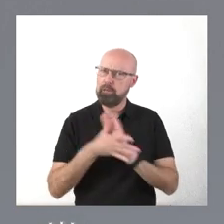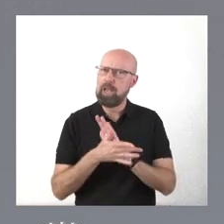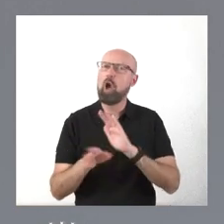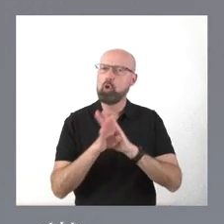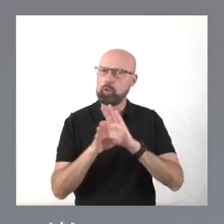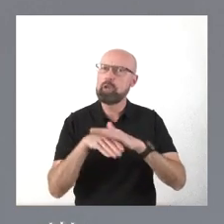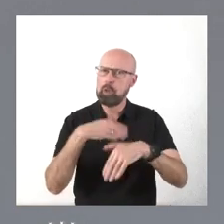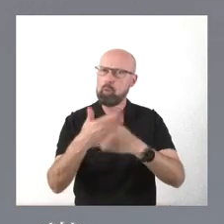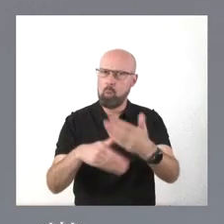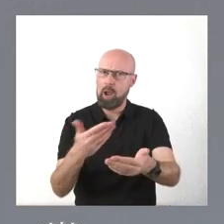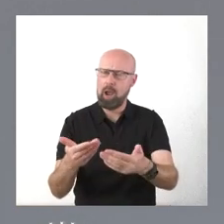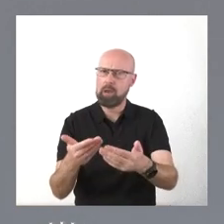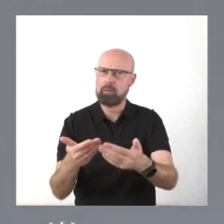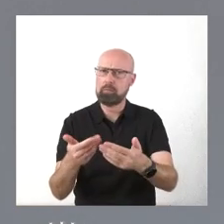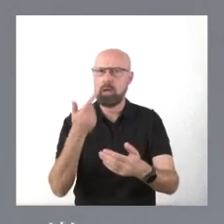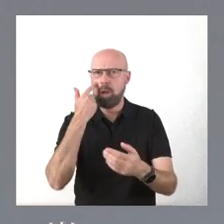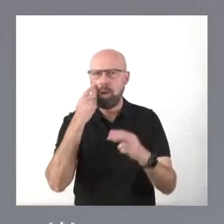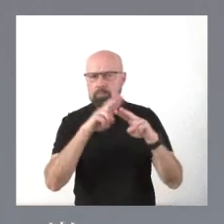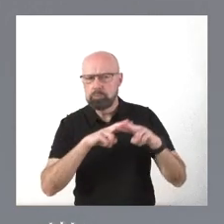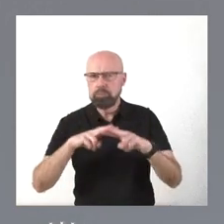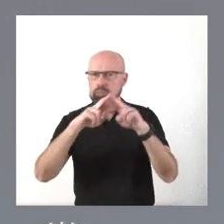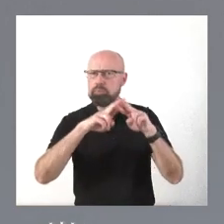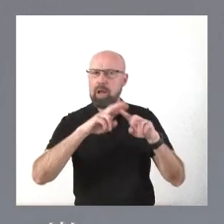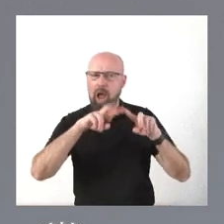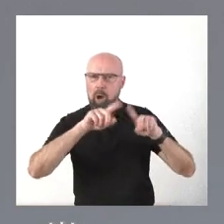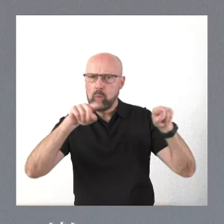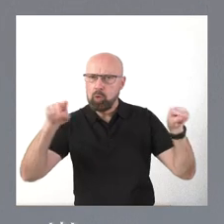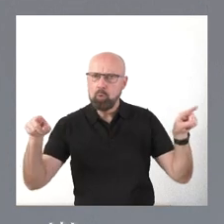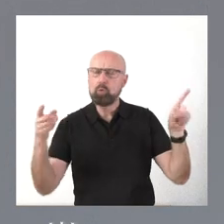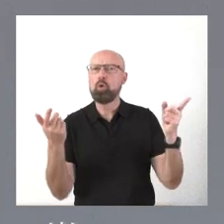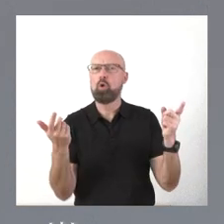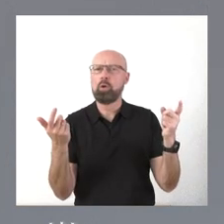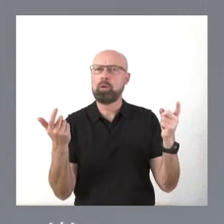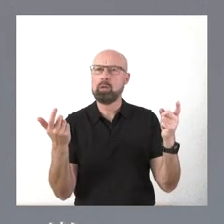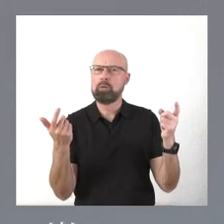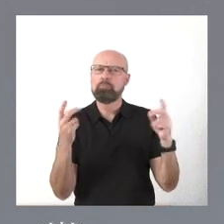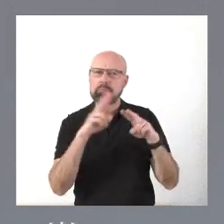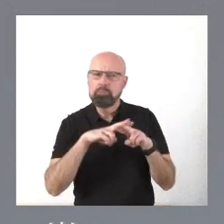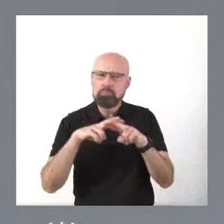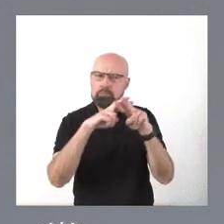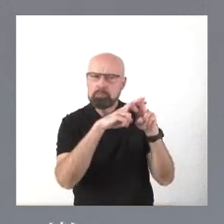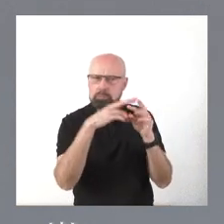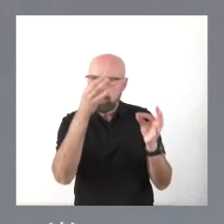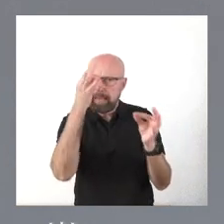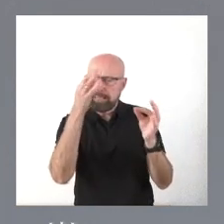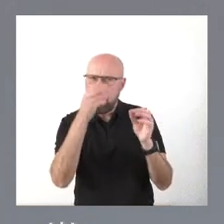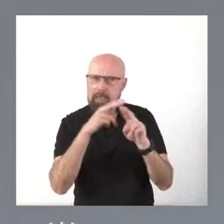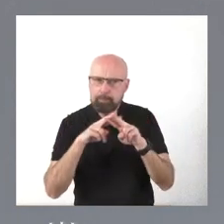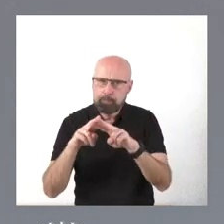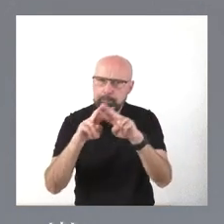auscultando el acueducto, auscultándolo milimétricamente, y cuando